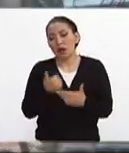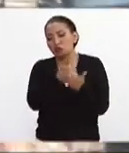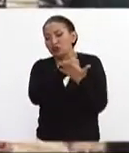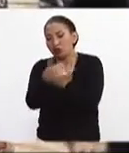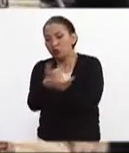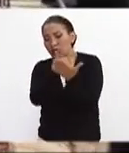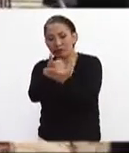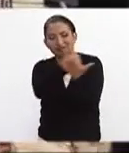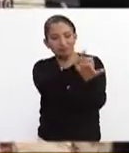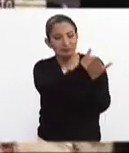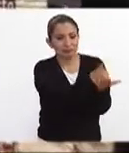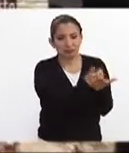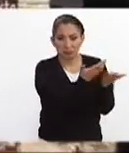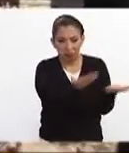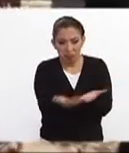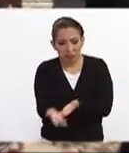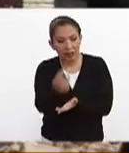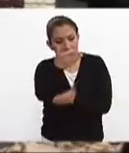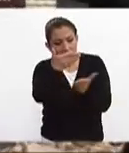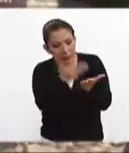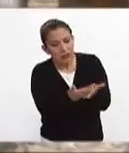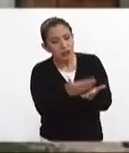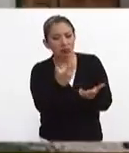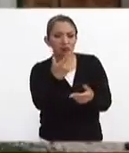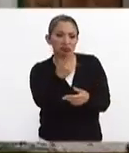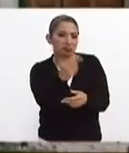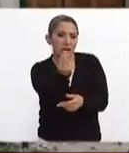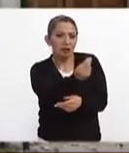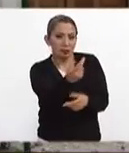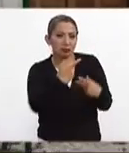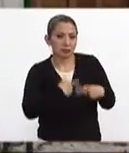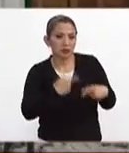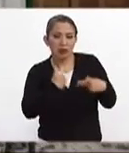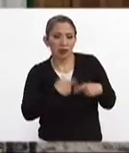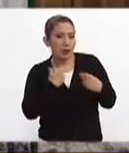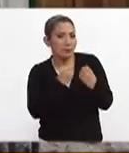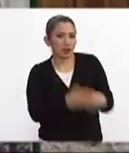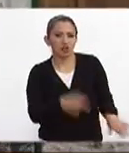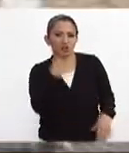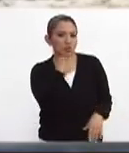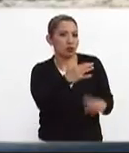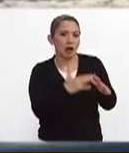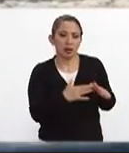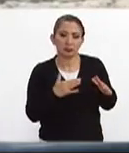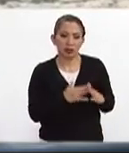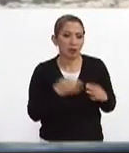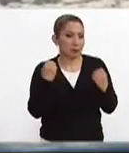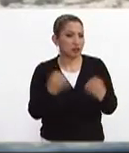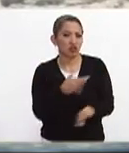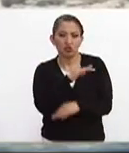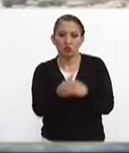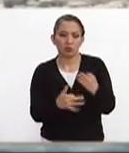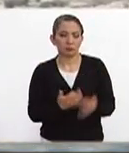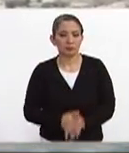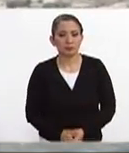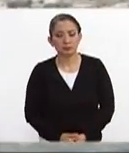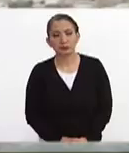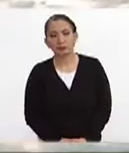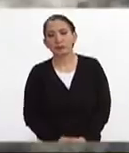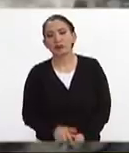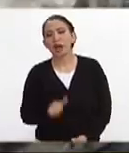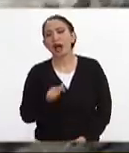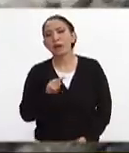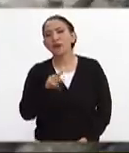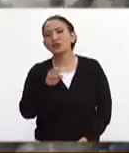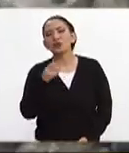poder brindar los servicios básicos a las personas que han perdido prácticamente todo. Alberto